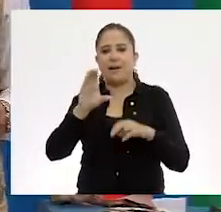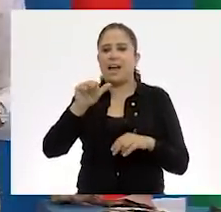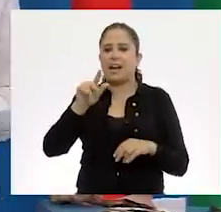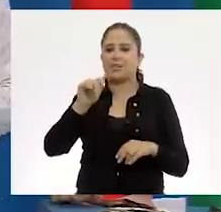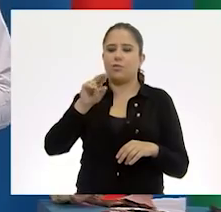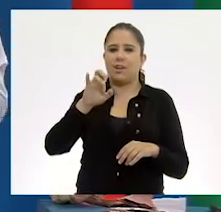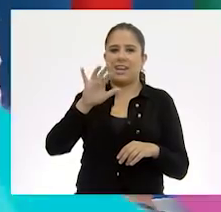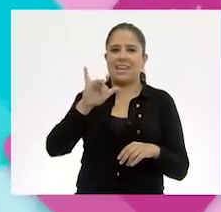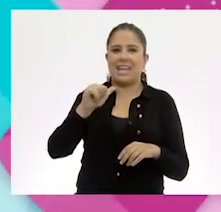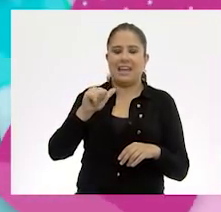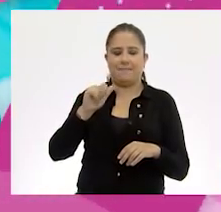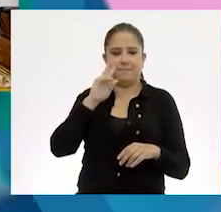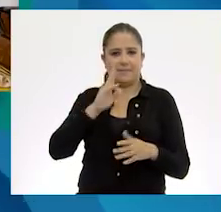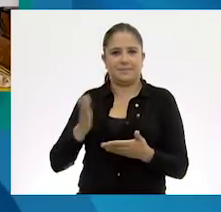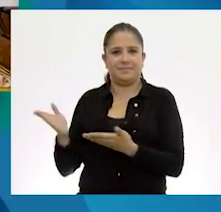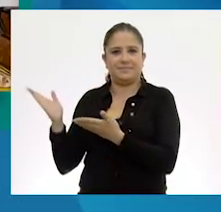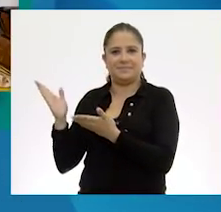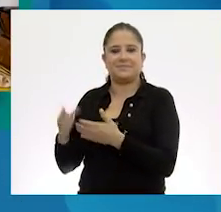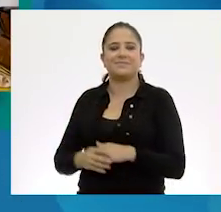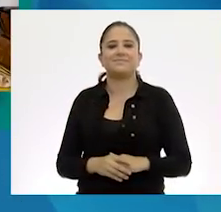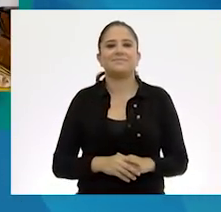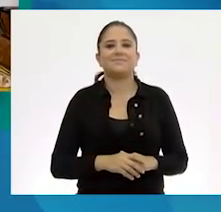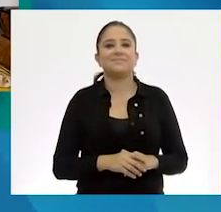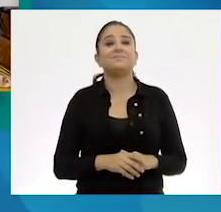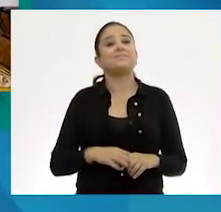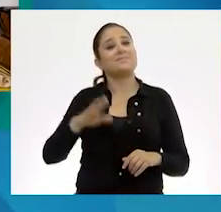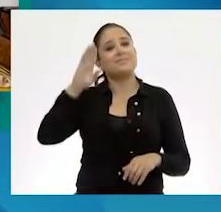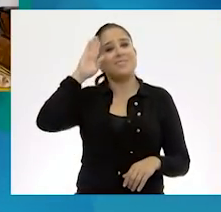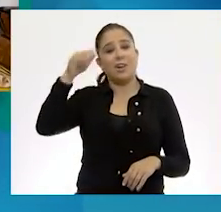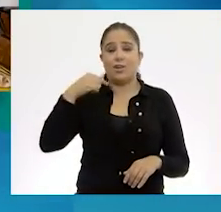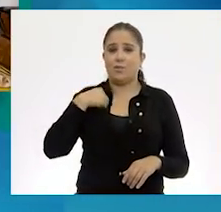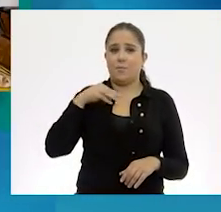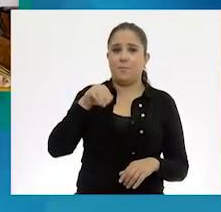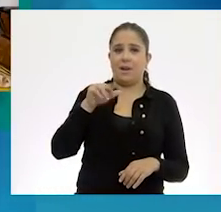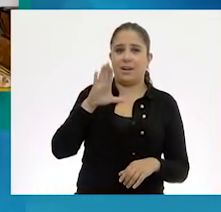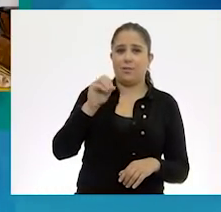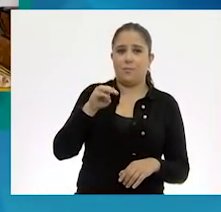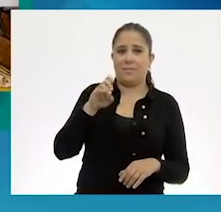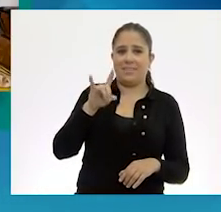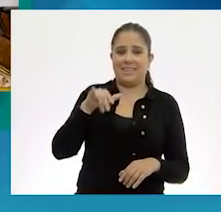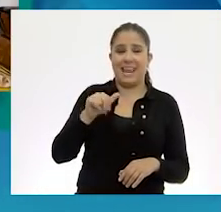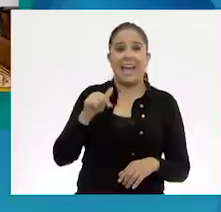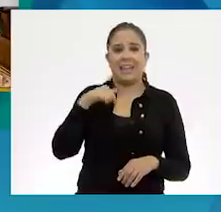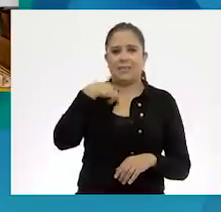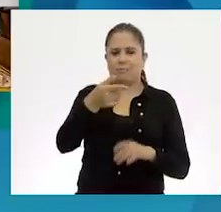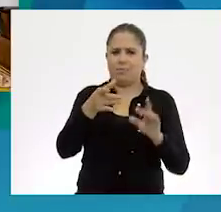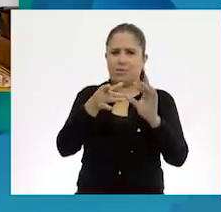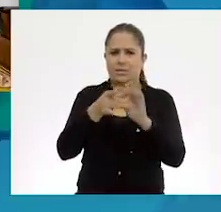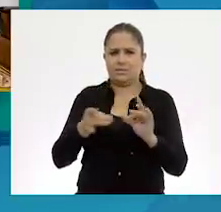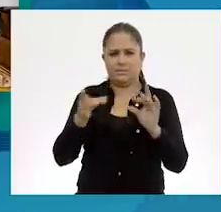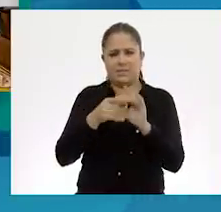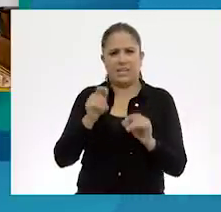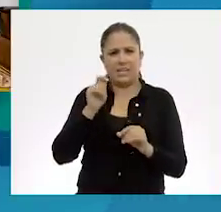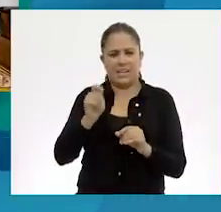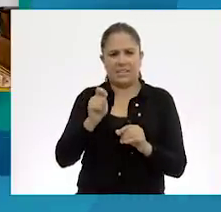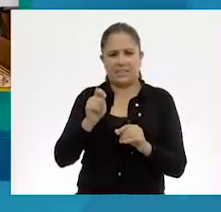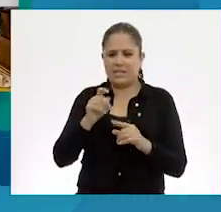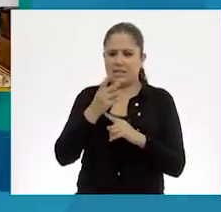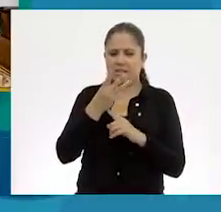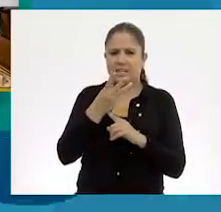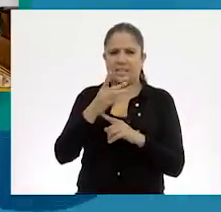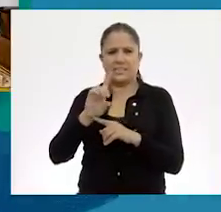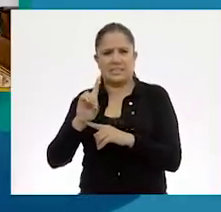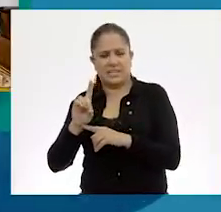mexicana. Hola, ¿qué tal? Yo soy Marco Medina y te voy a hablar de la bidimensionalidad